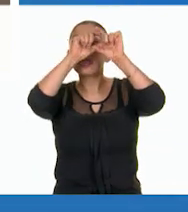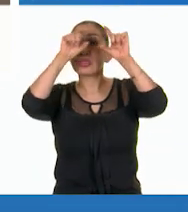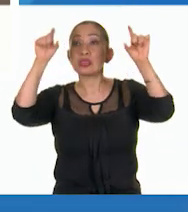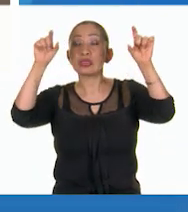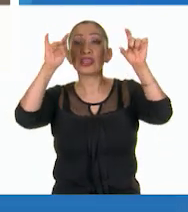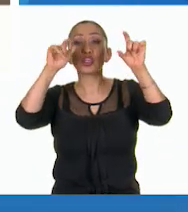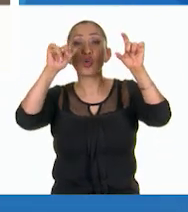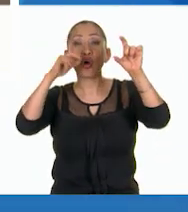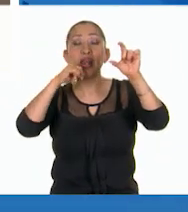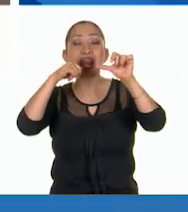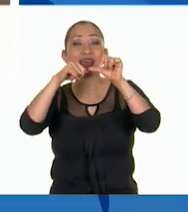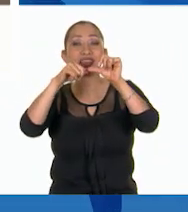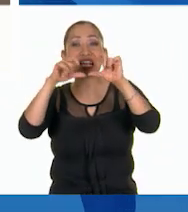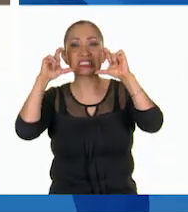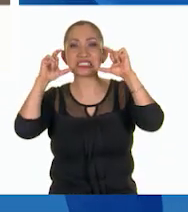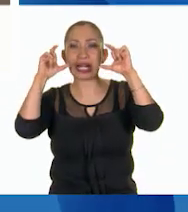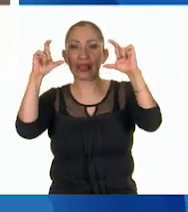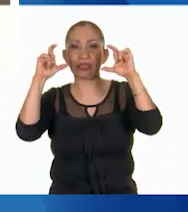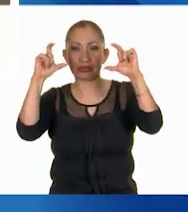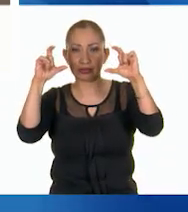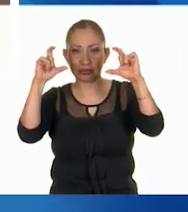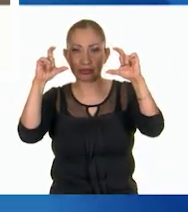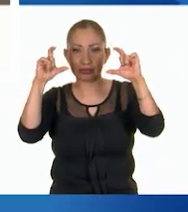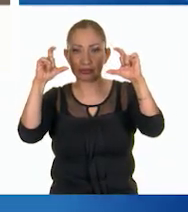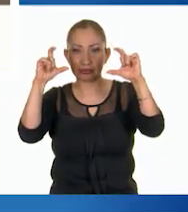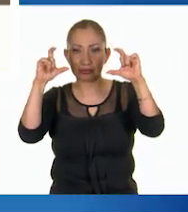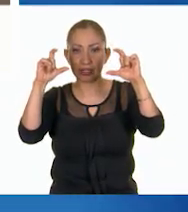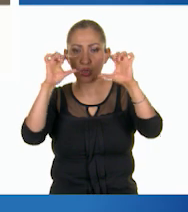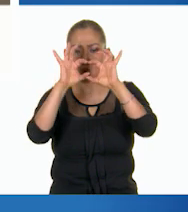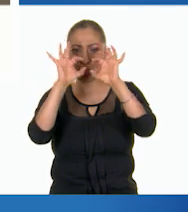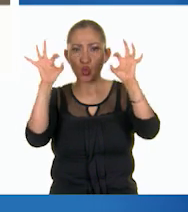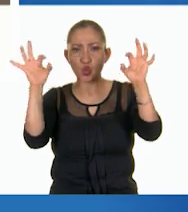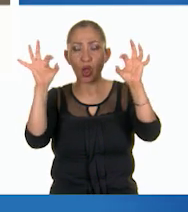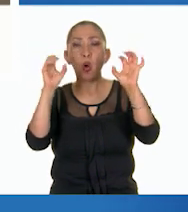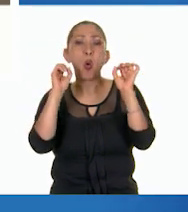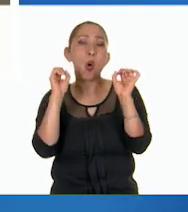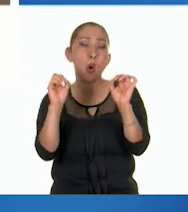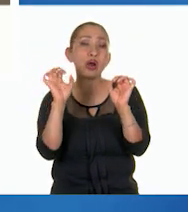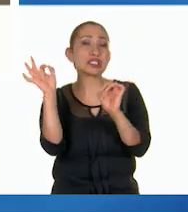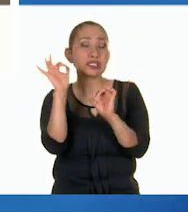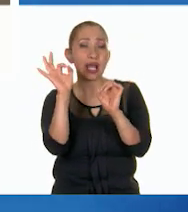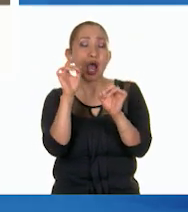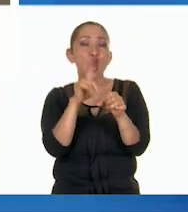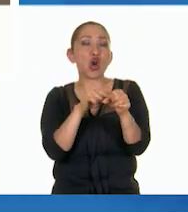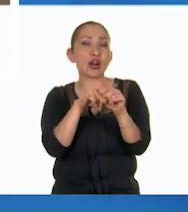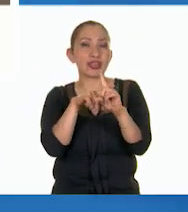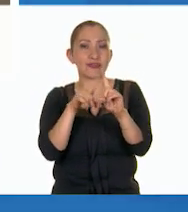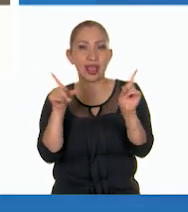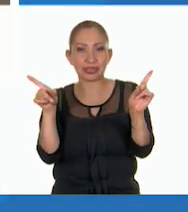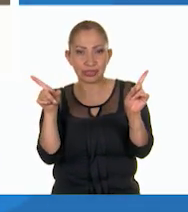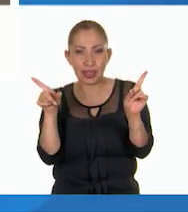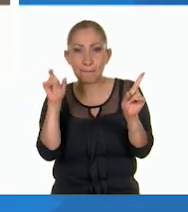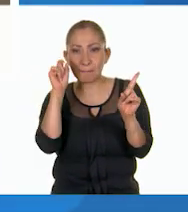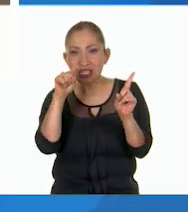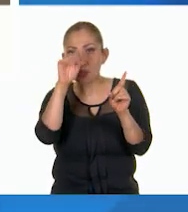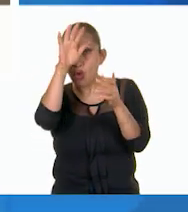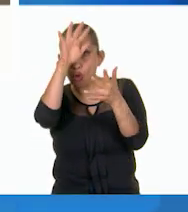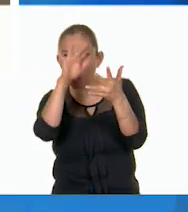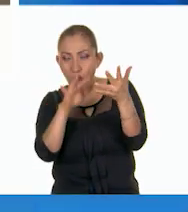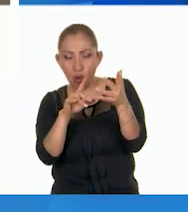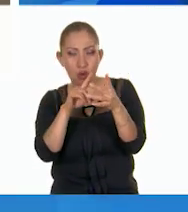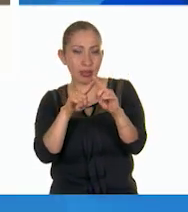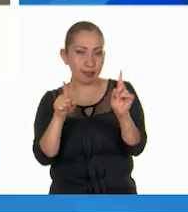escritos con letras más grandes, gruesas o a veces de color diferente a las